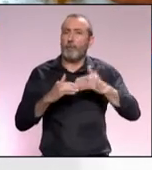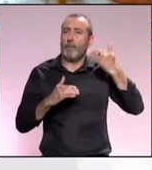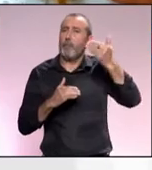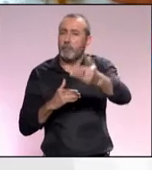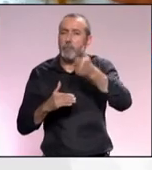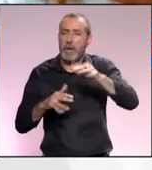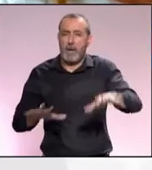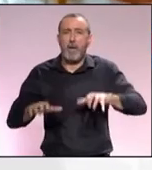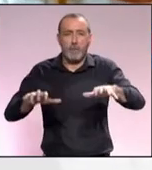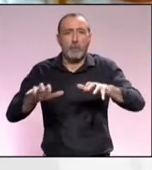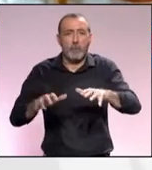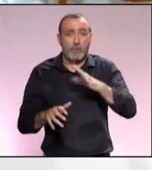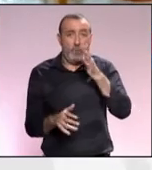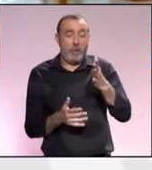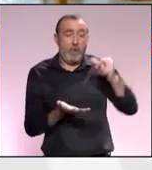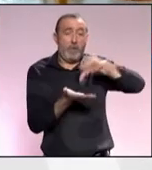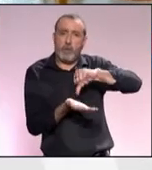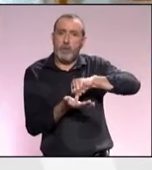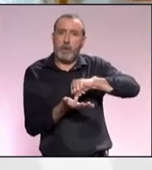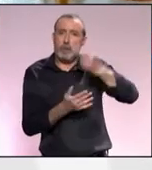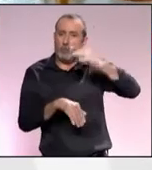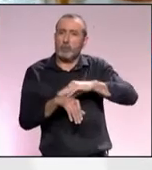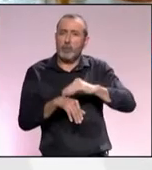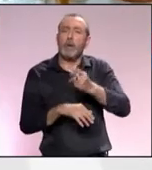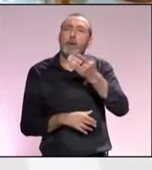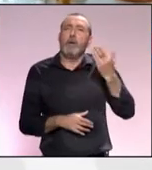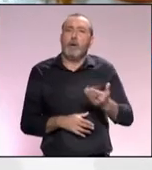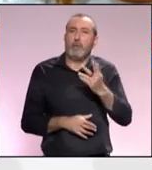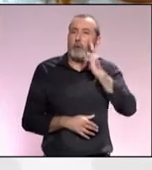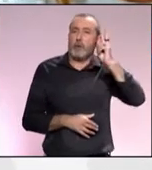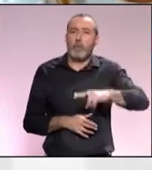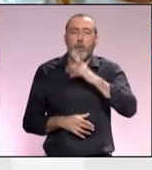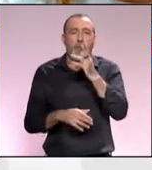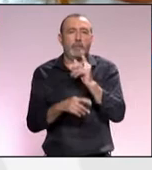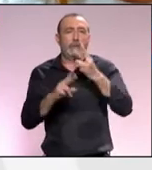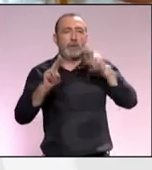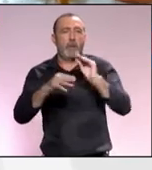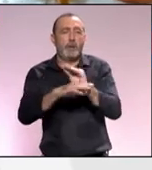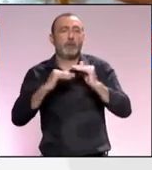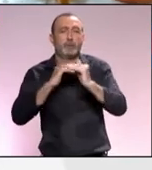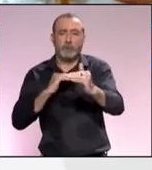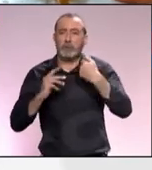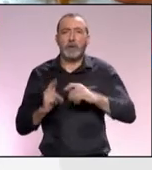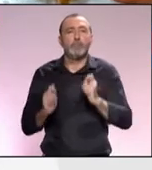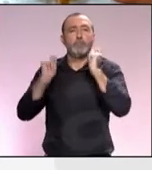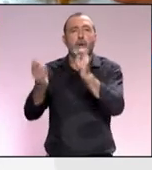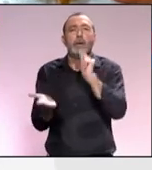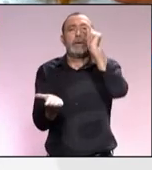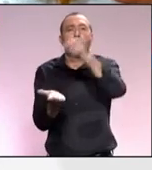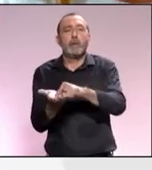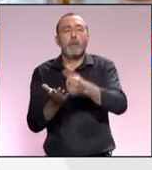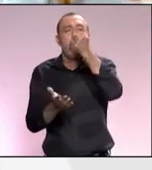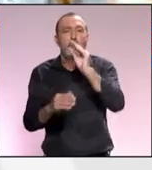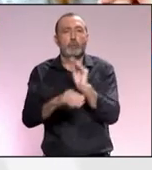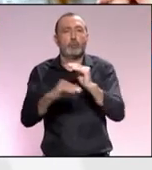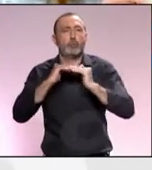ambiciones y creo que Gotemburgo es muy reconocido globalmente en materia de sostenibilidad. hemos sido nombrados el destino